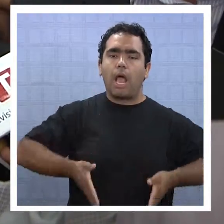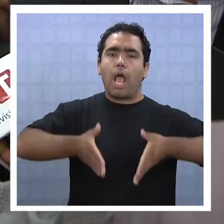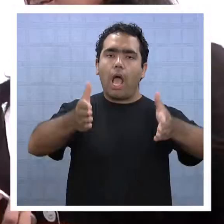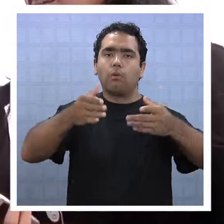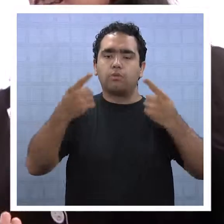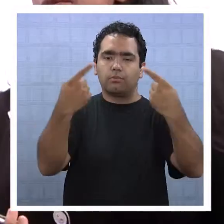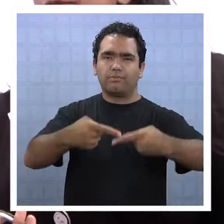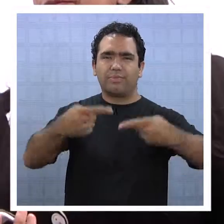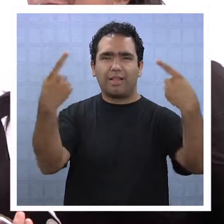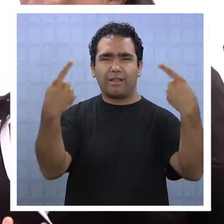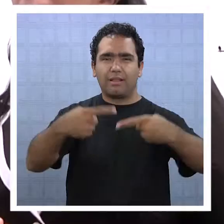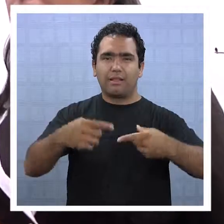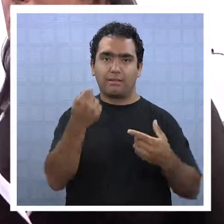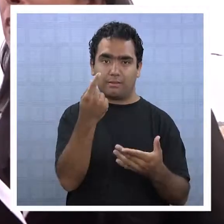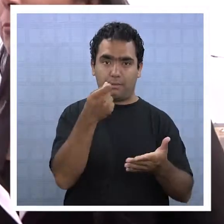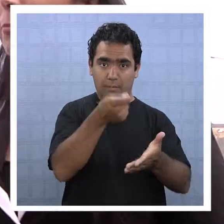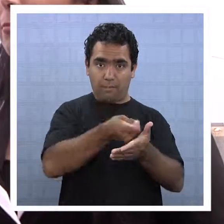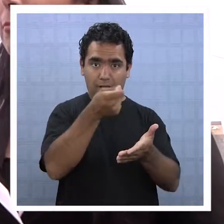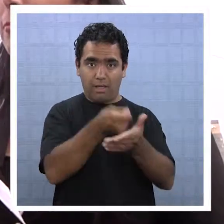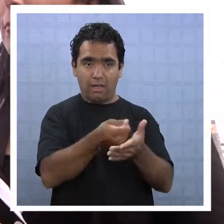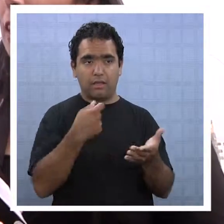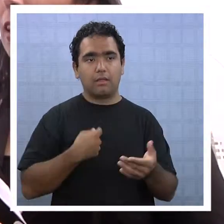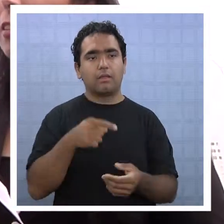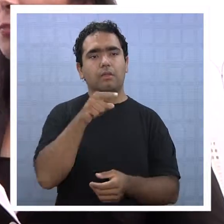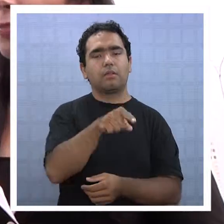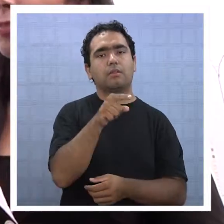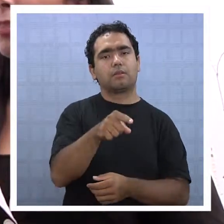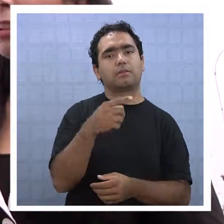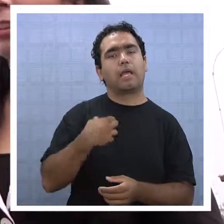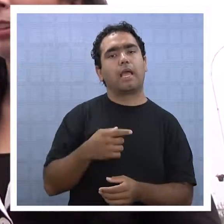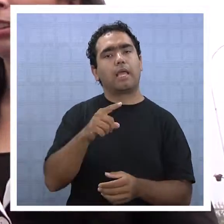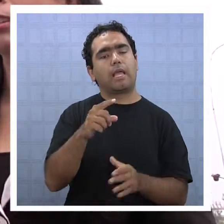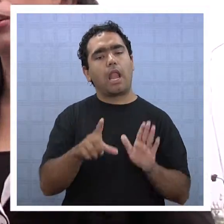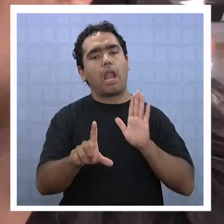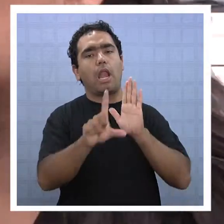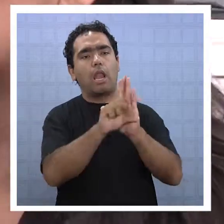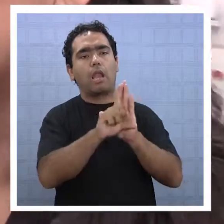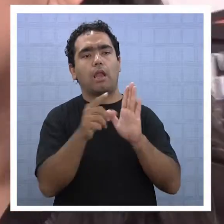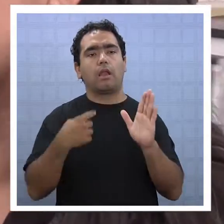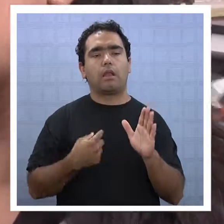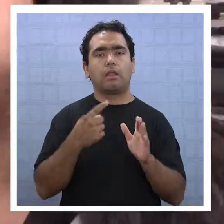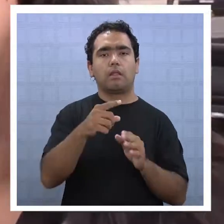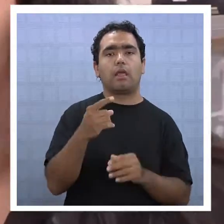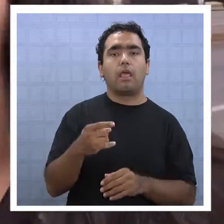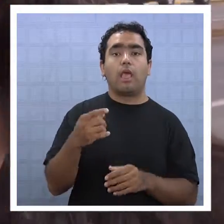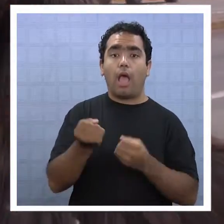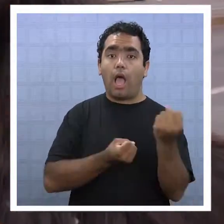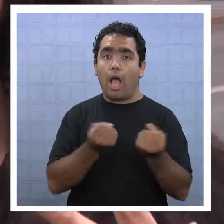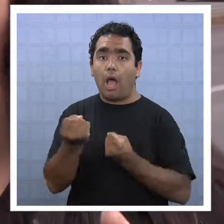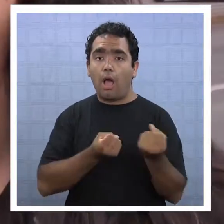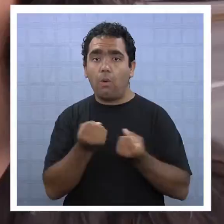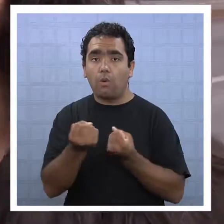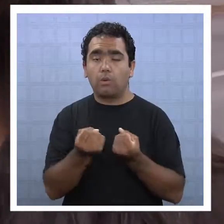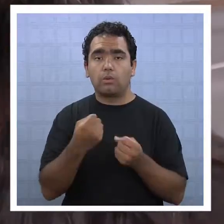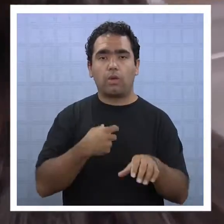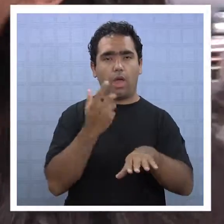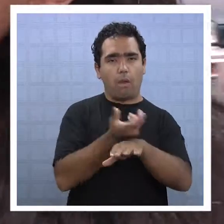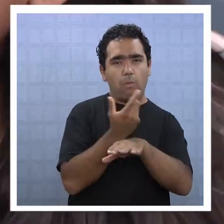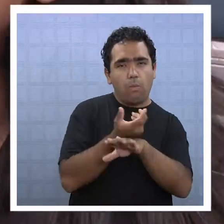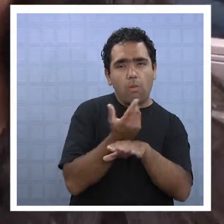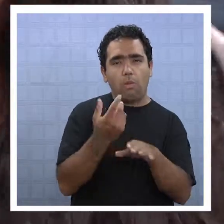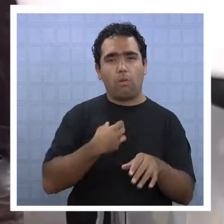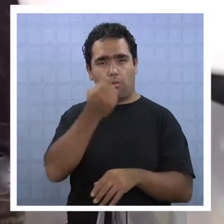un proyecto para que impida efectivamente que se le pueda cobrar peaje a los autos y vehículos de emergencia, carabineros, ambulancia,